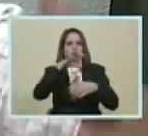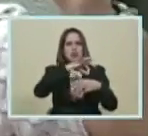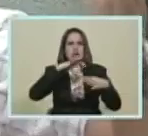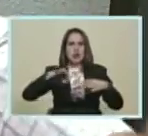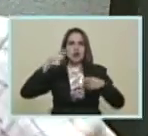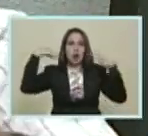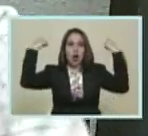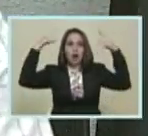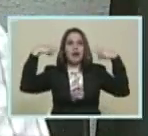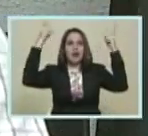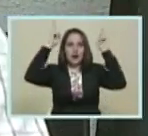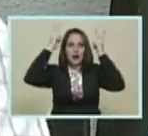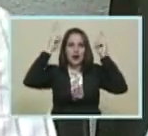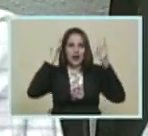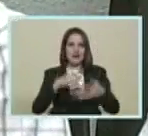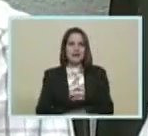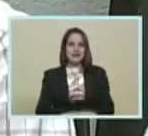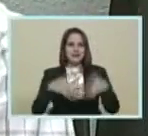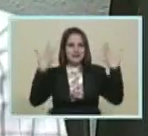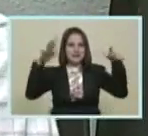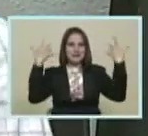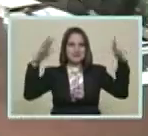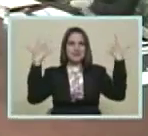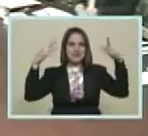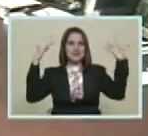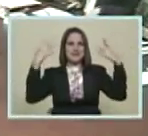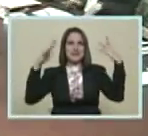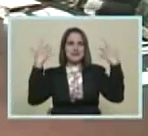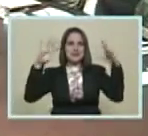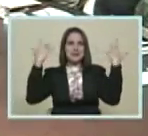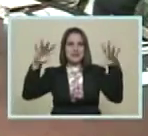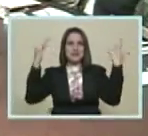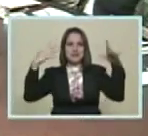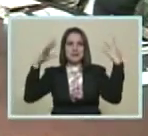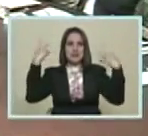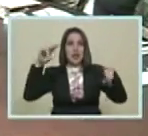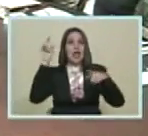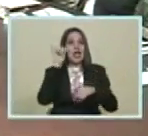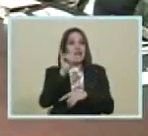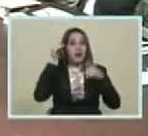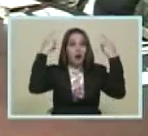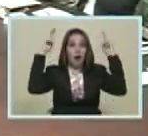Cabra Y conejo Excelente Un aplauso Muy bien Y conejo